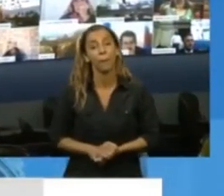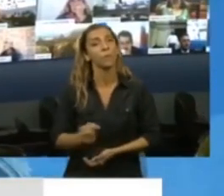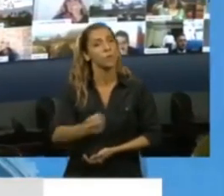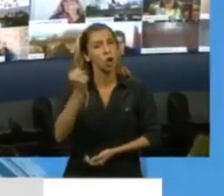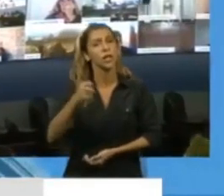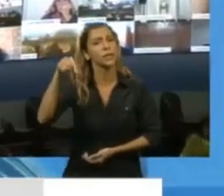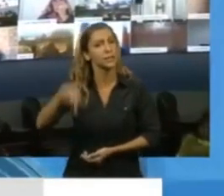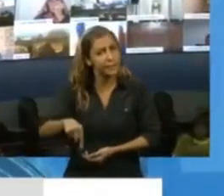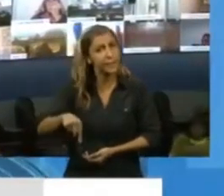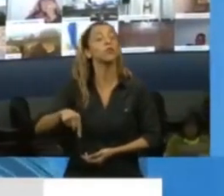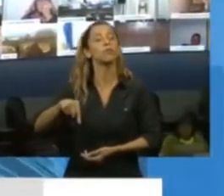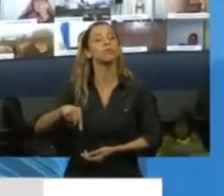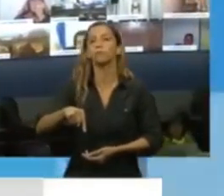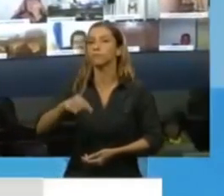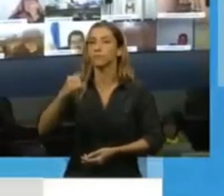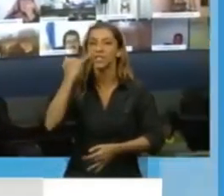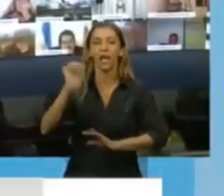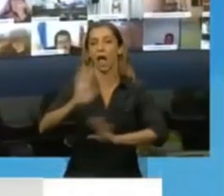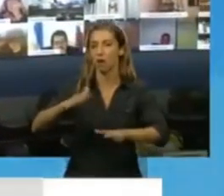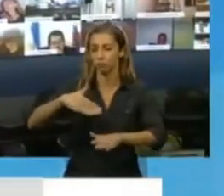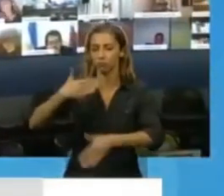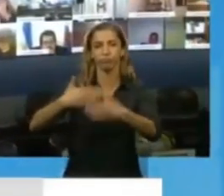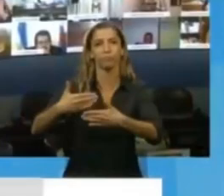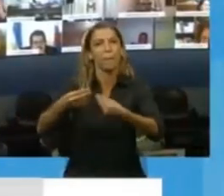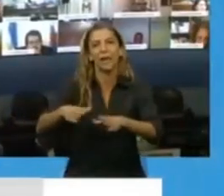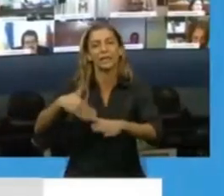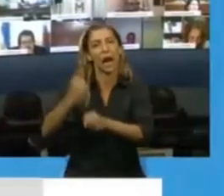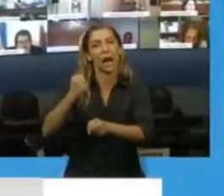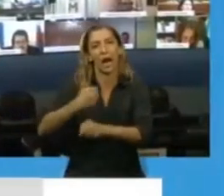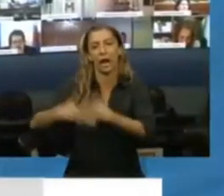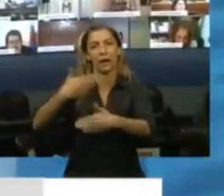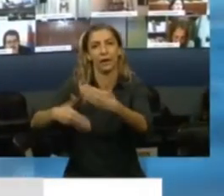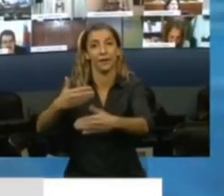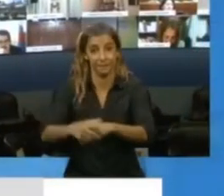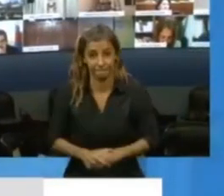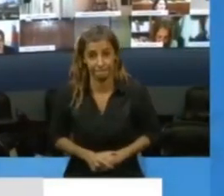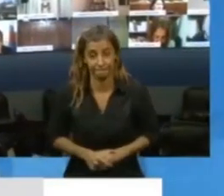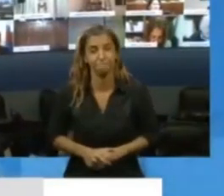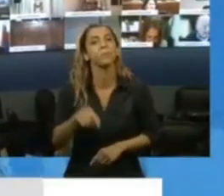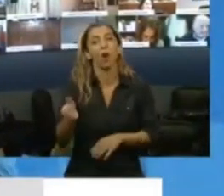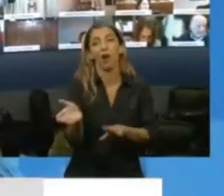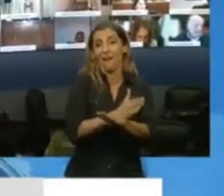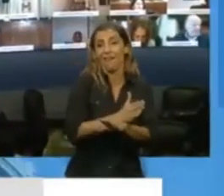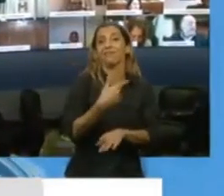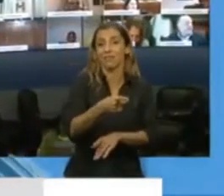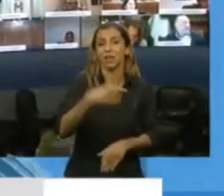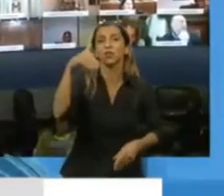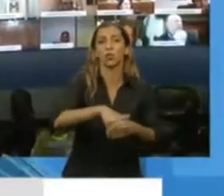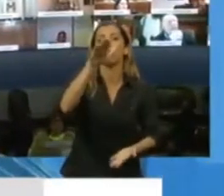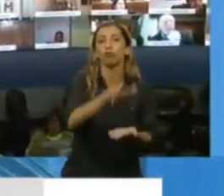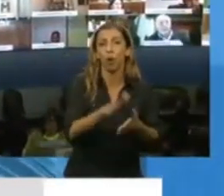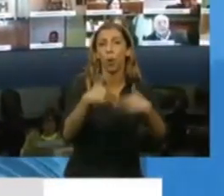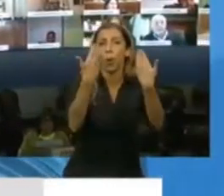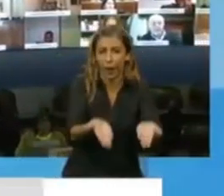distinta a la implementación de lo que acabamos de votar. El beneficio justo, legítimo, para aquellos